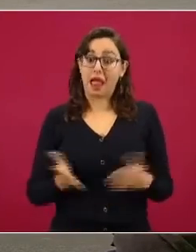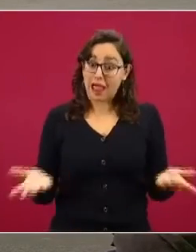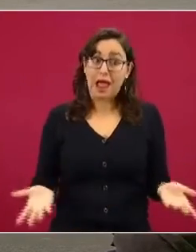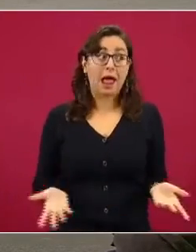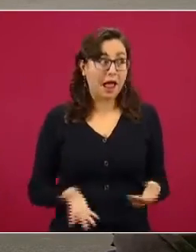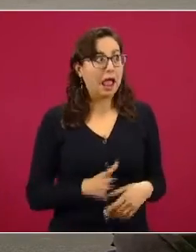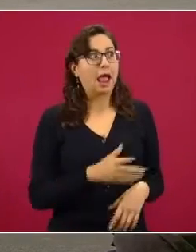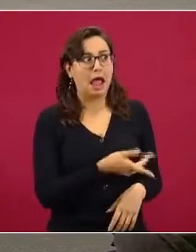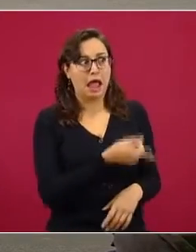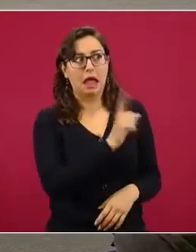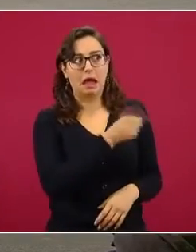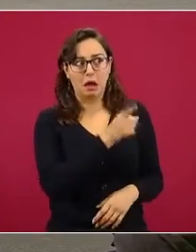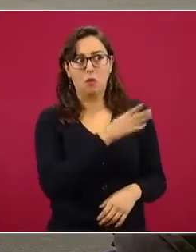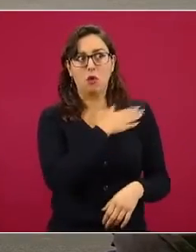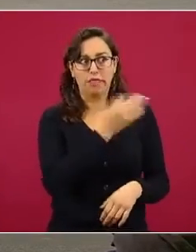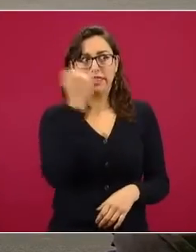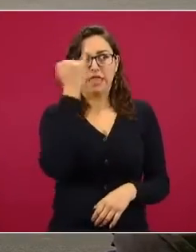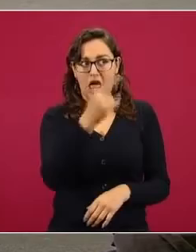sancionarlos.